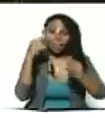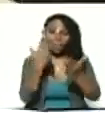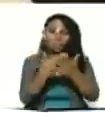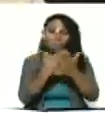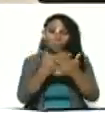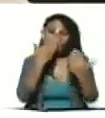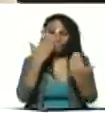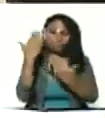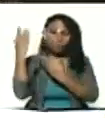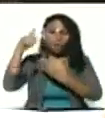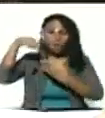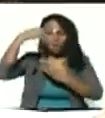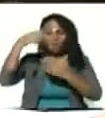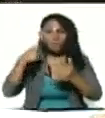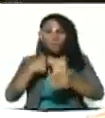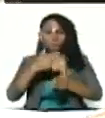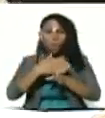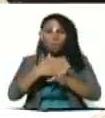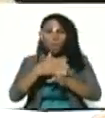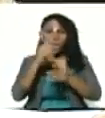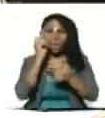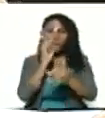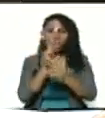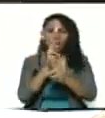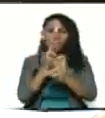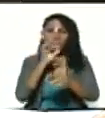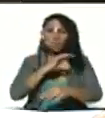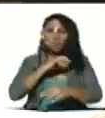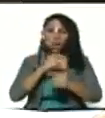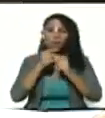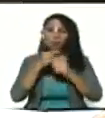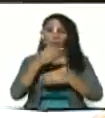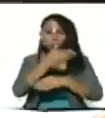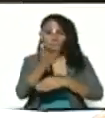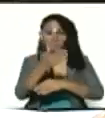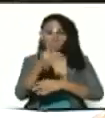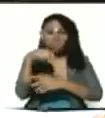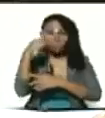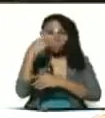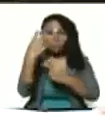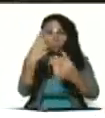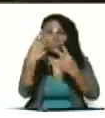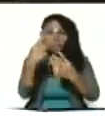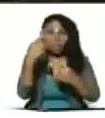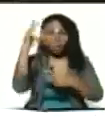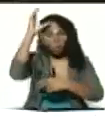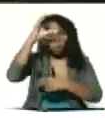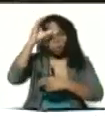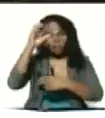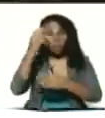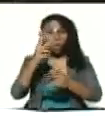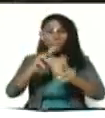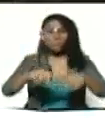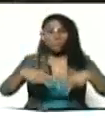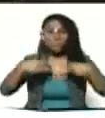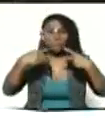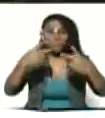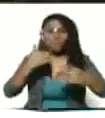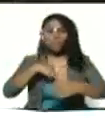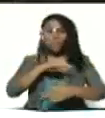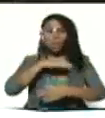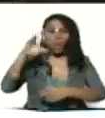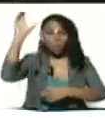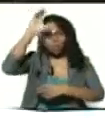video este video voy a compartirlo en las redes sociales reproduzcanlo ustedes para que tengamos conciencia renovemos nuestra